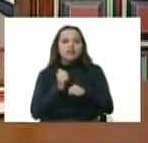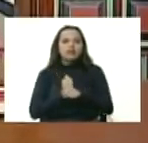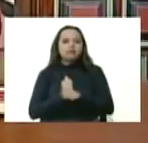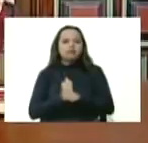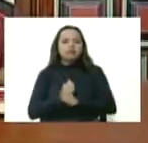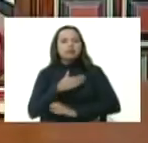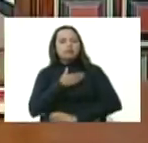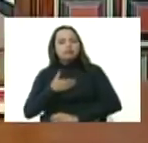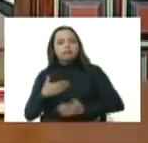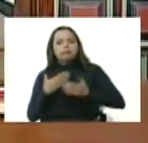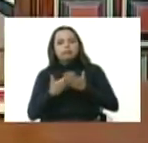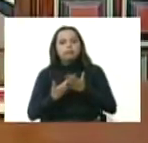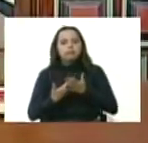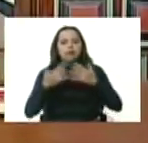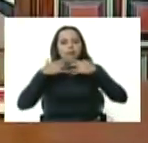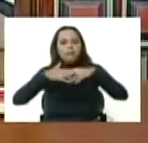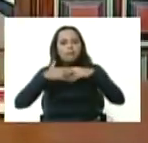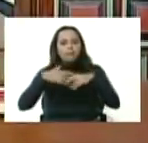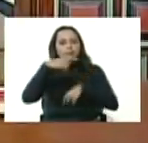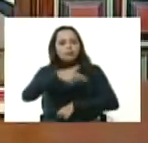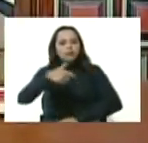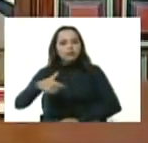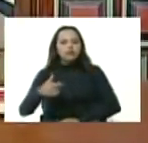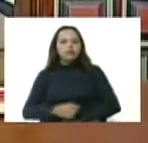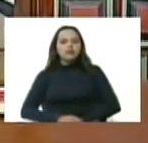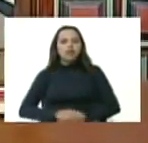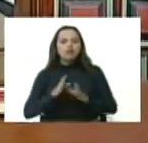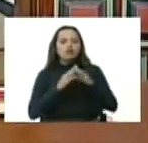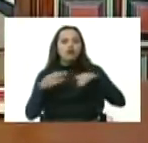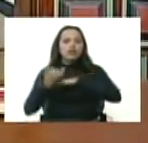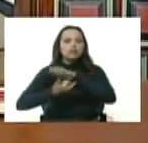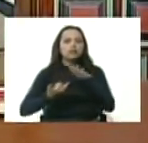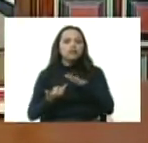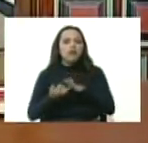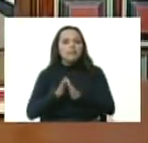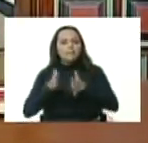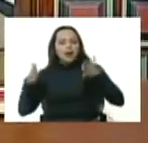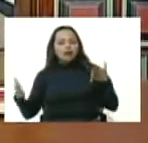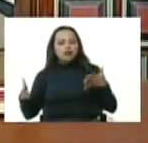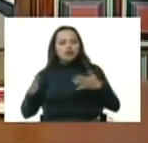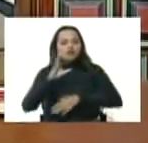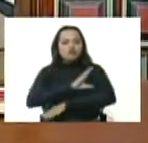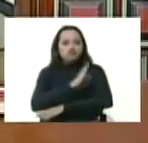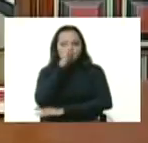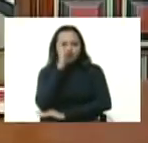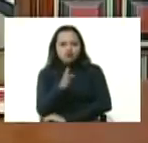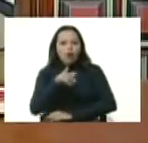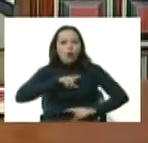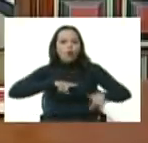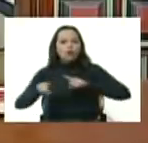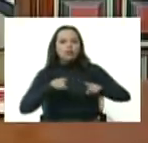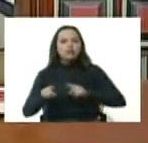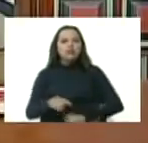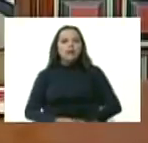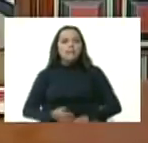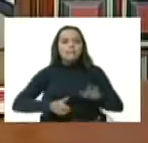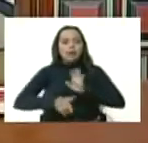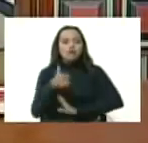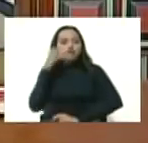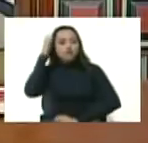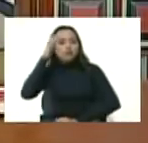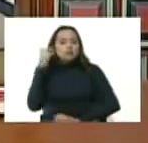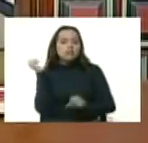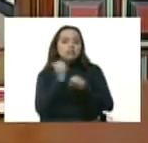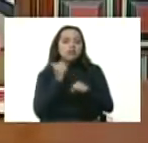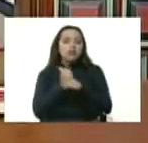empresarios a las empresarias a todas las instituciones mayor disciplina mayor coordinación mayor capacidad de